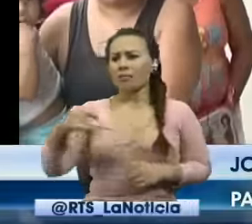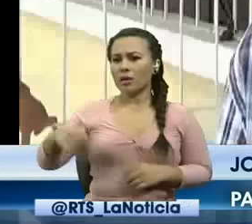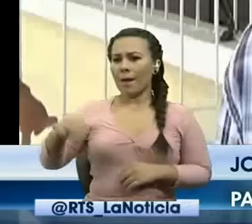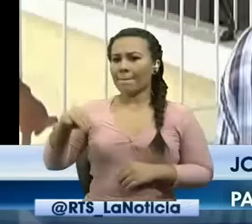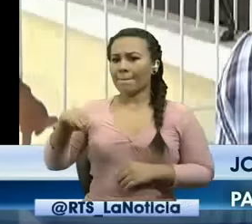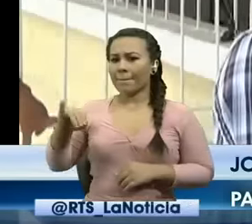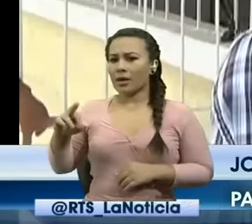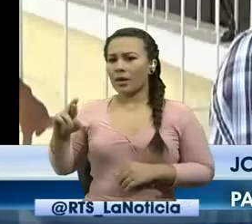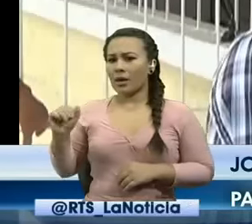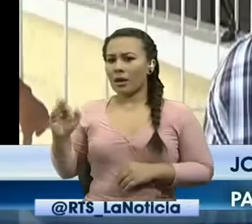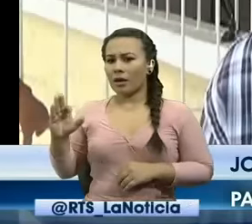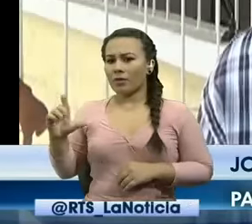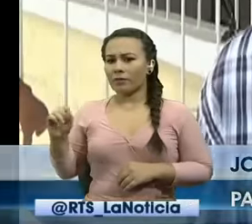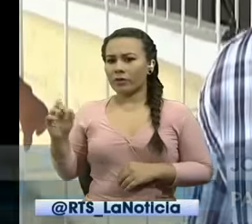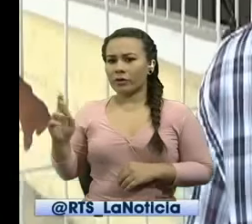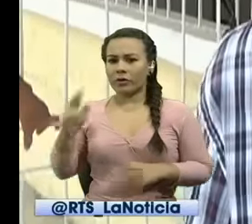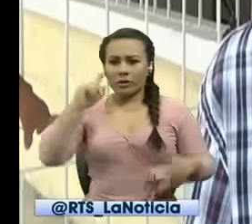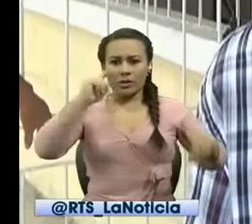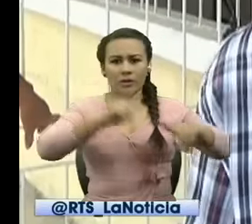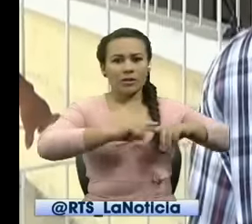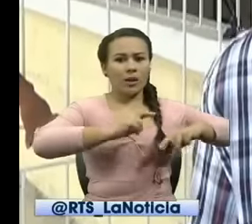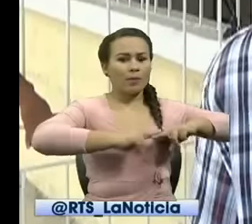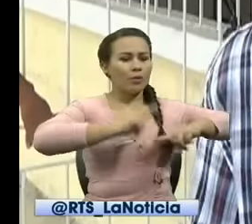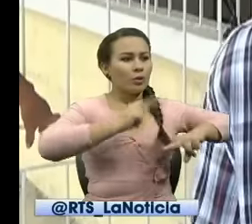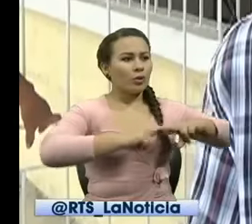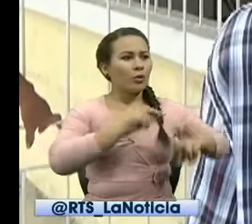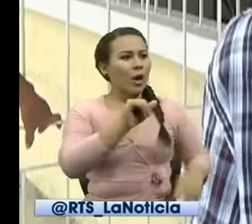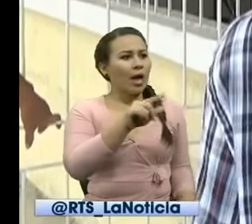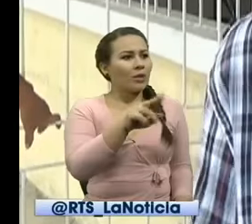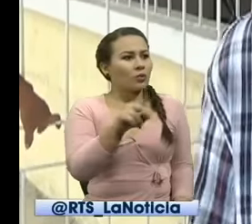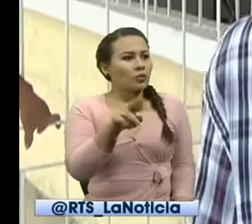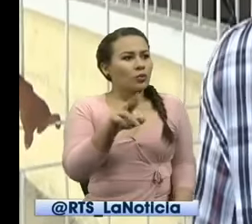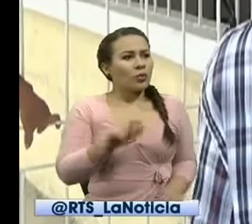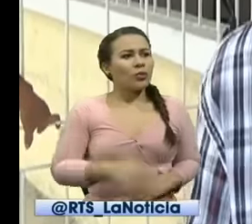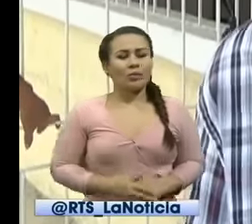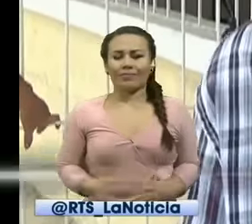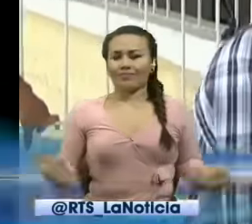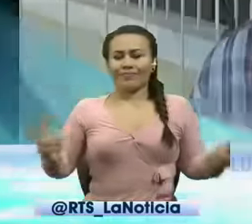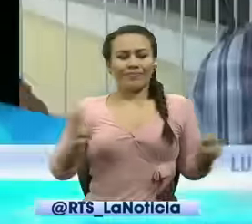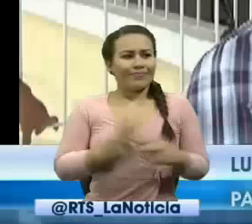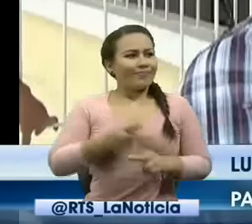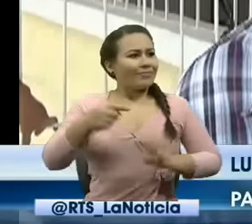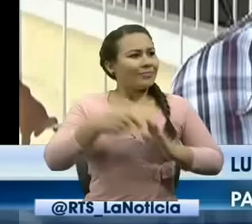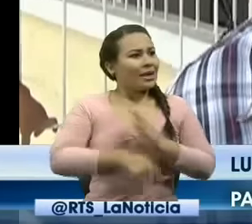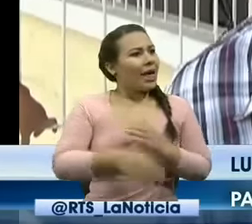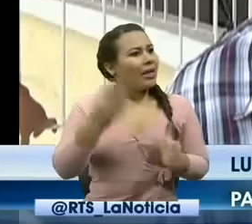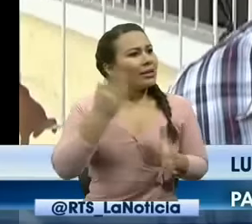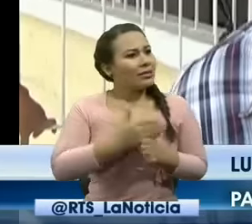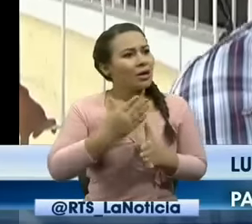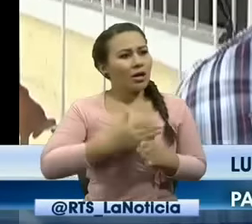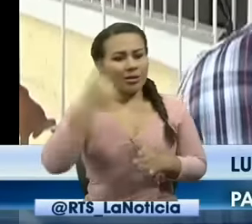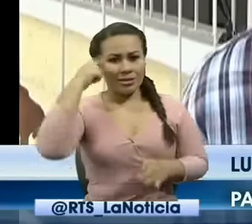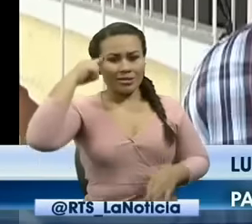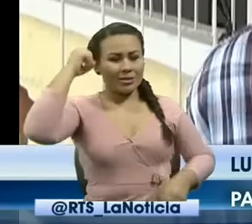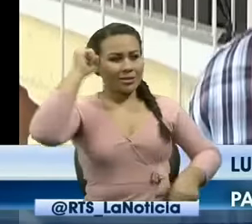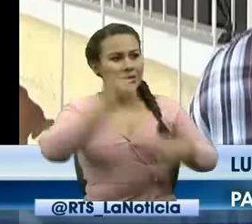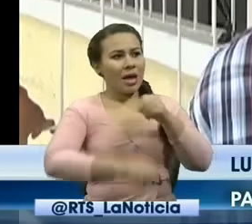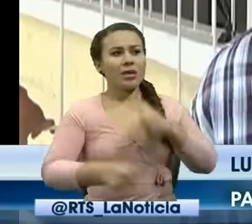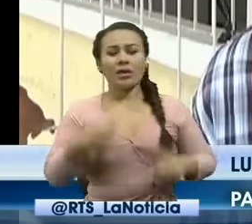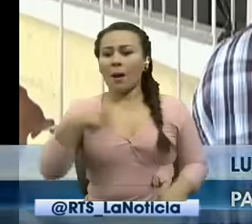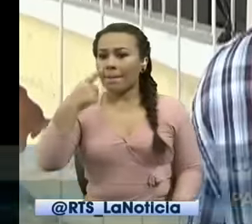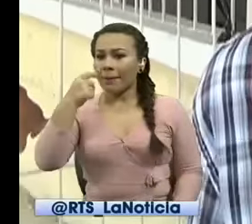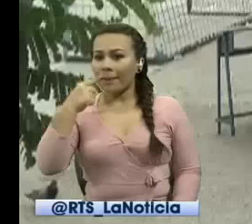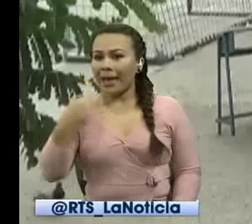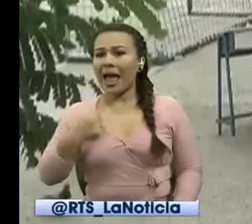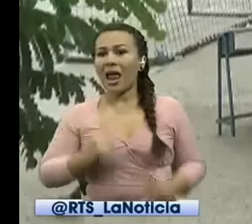Azul si lo van a cambiar a otro lugar imagínense que eso es un perjuicio tanto psicológicamente para los padres como